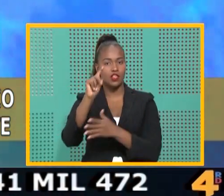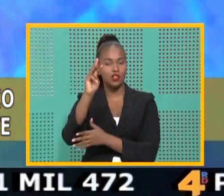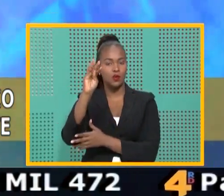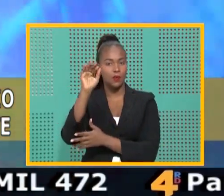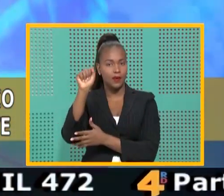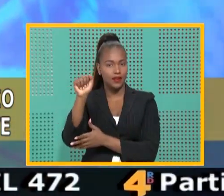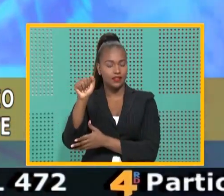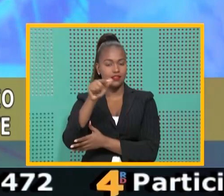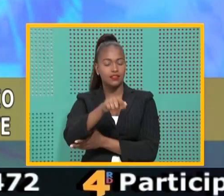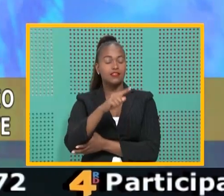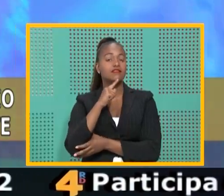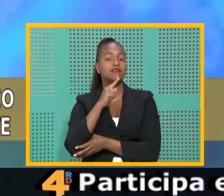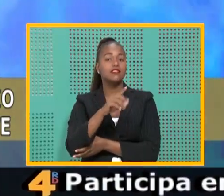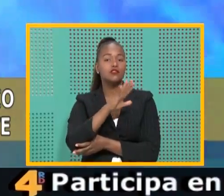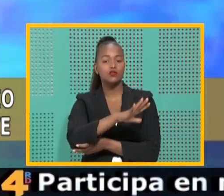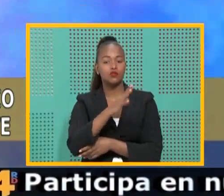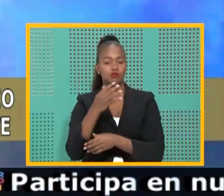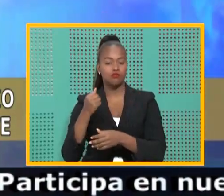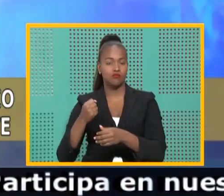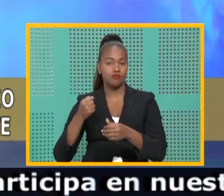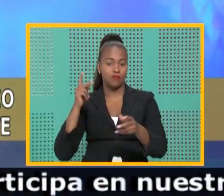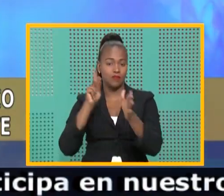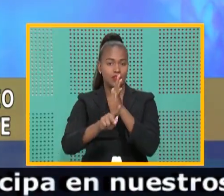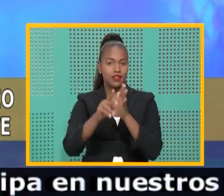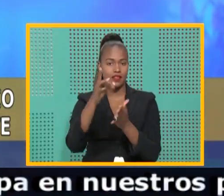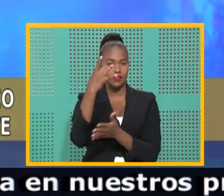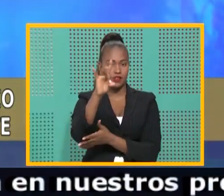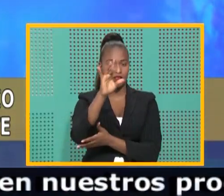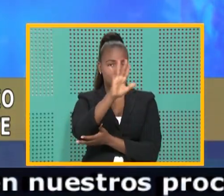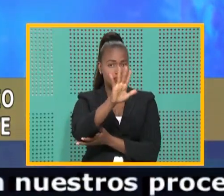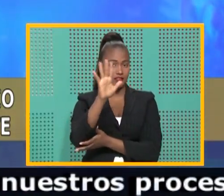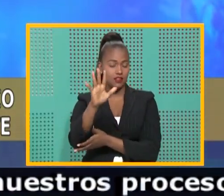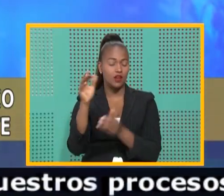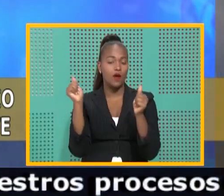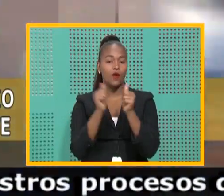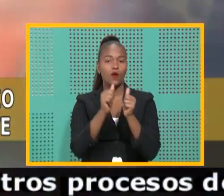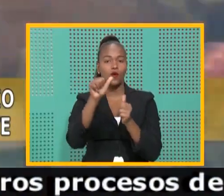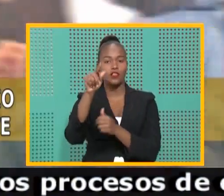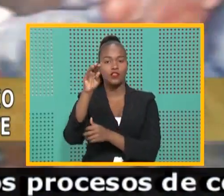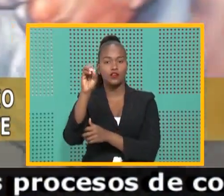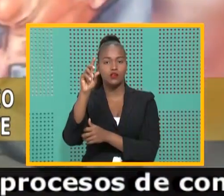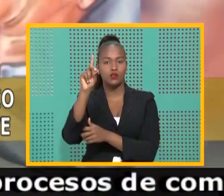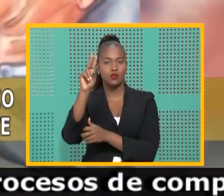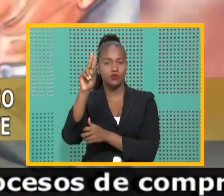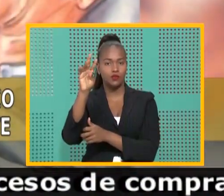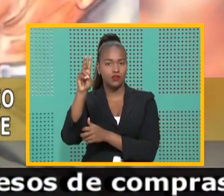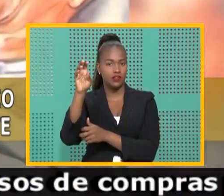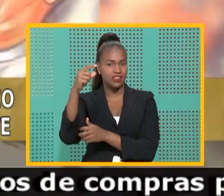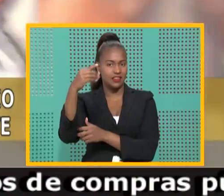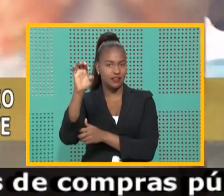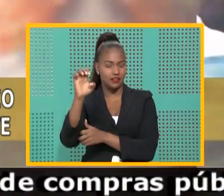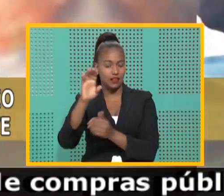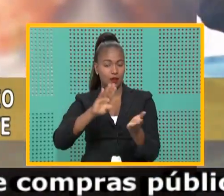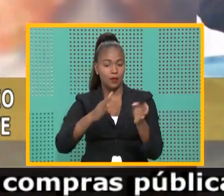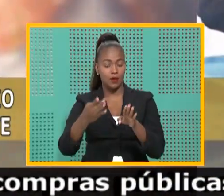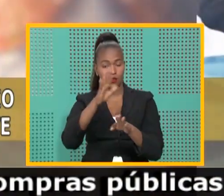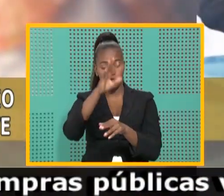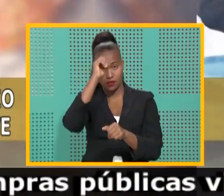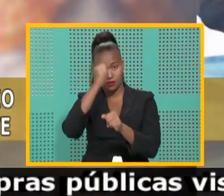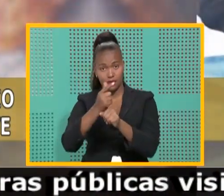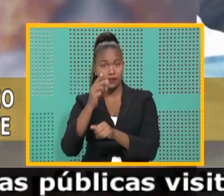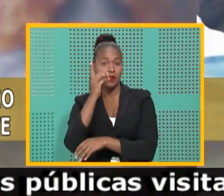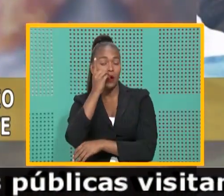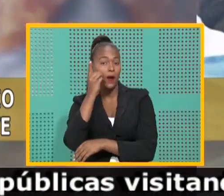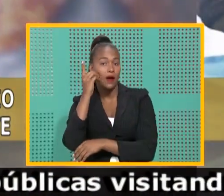la Concha, quien fue fusilado en 1855 junto a Antonio Dubergé. Muerto su hermano Juan Pablo